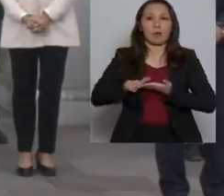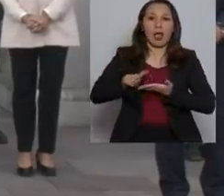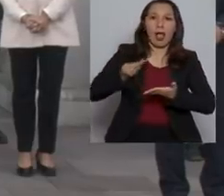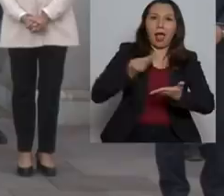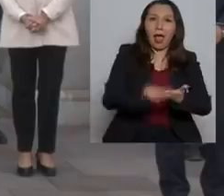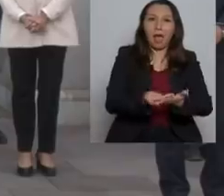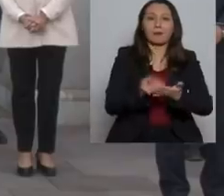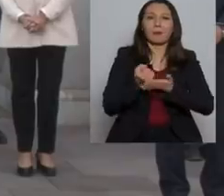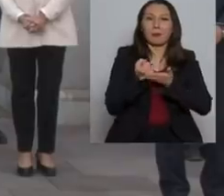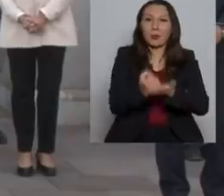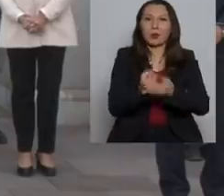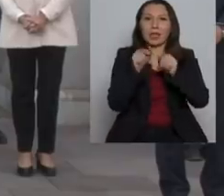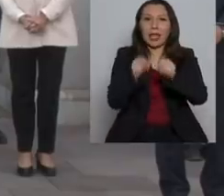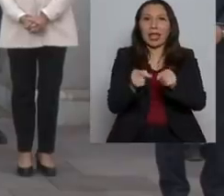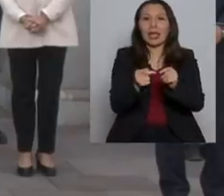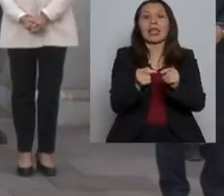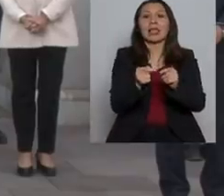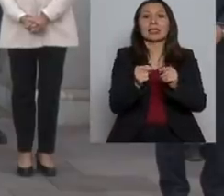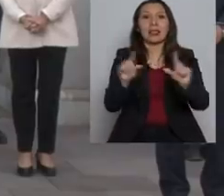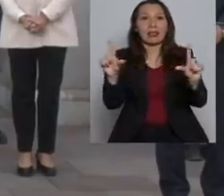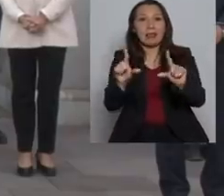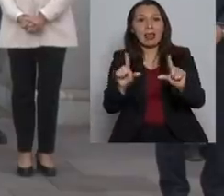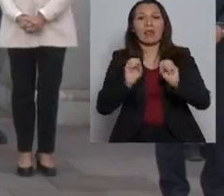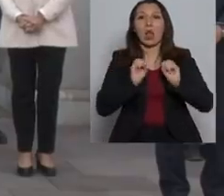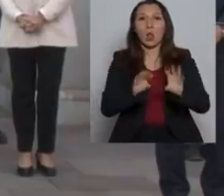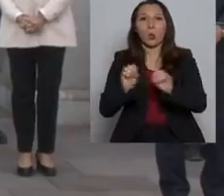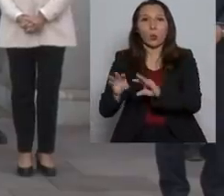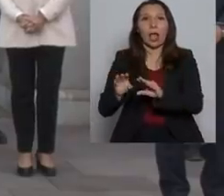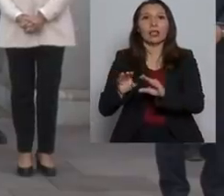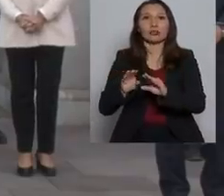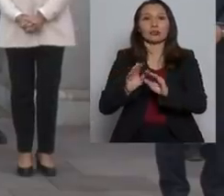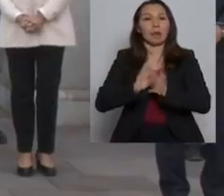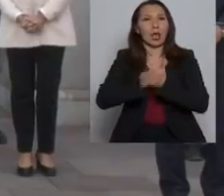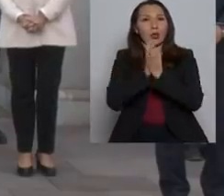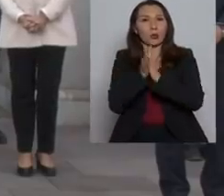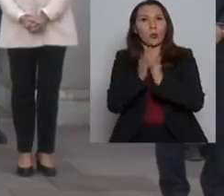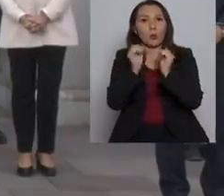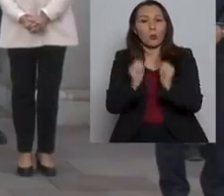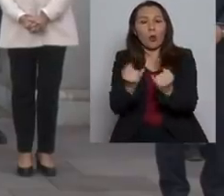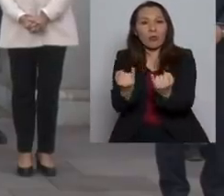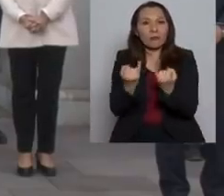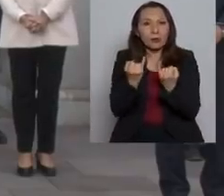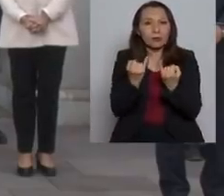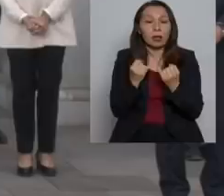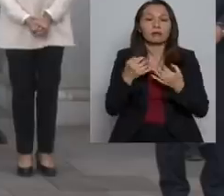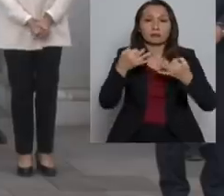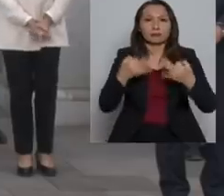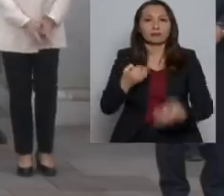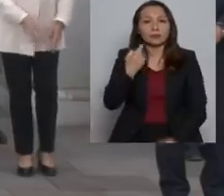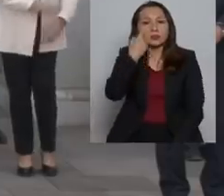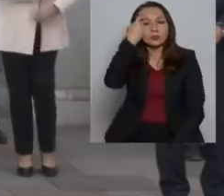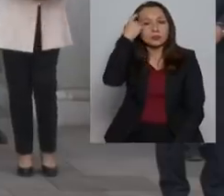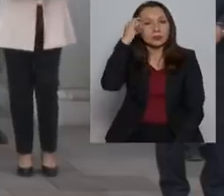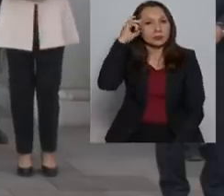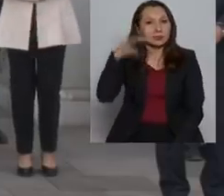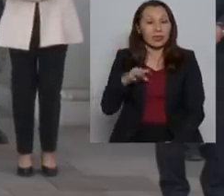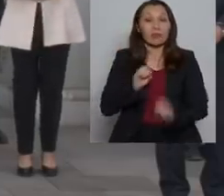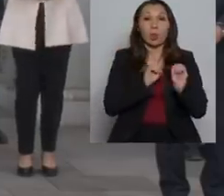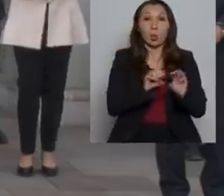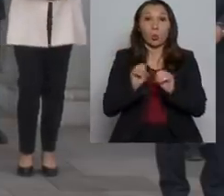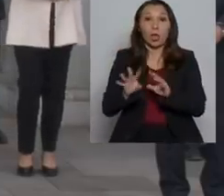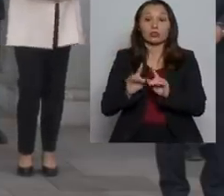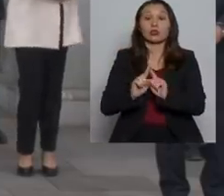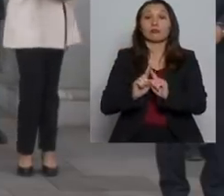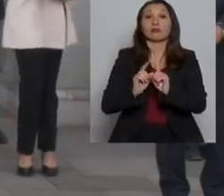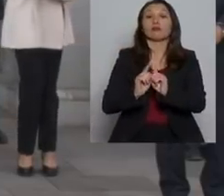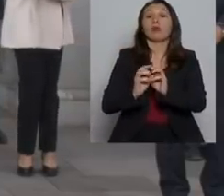significa esta plataforma educativa en línea. Estamos muy conscientes que la educación a